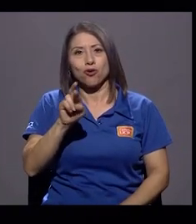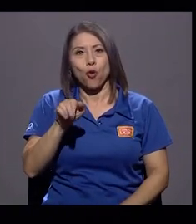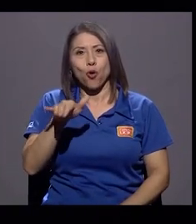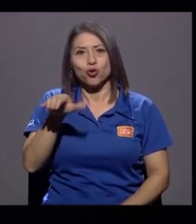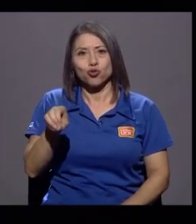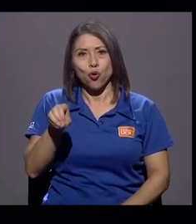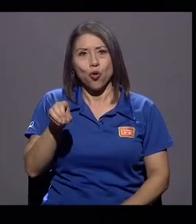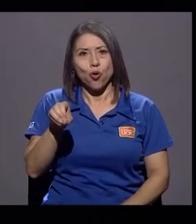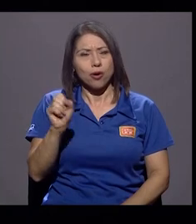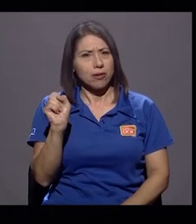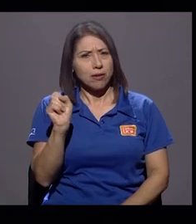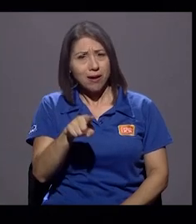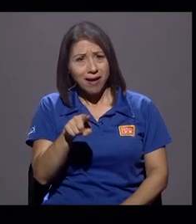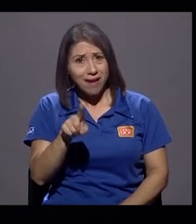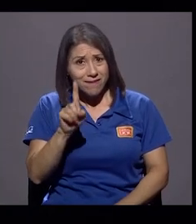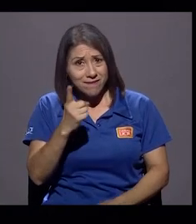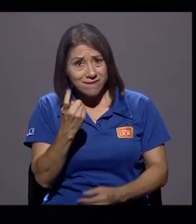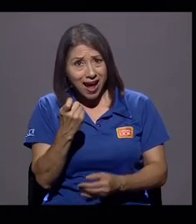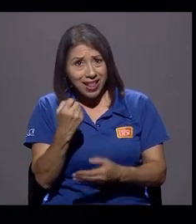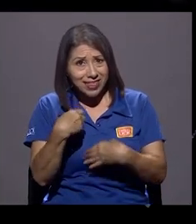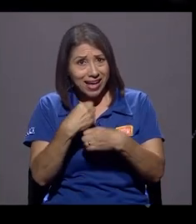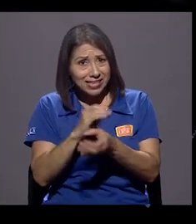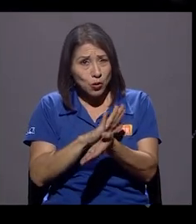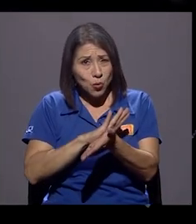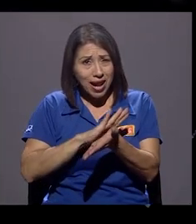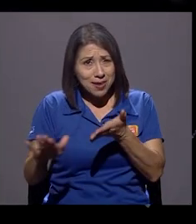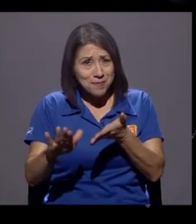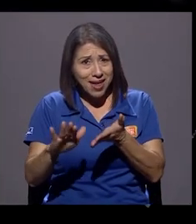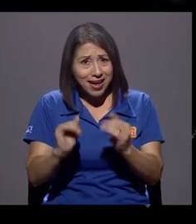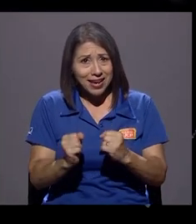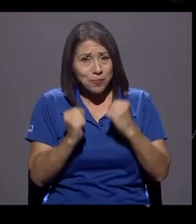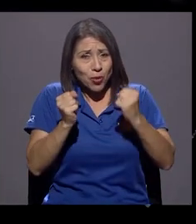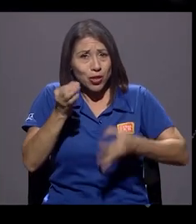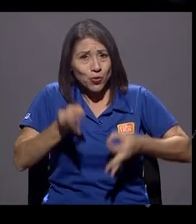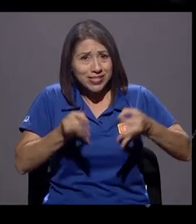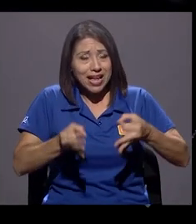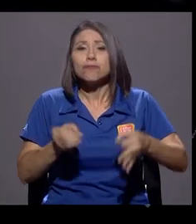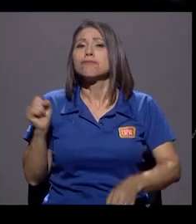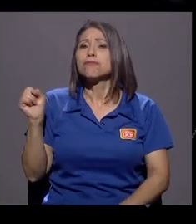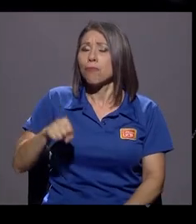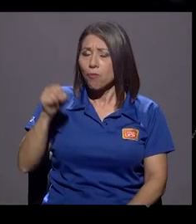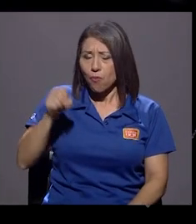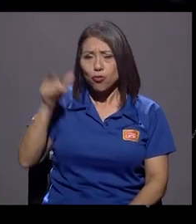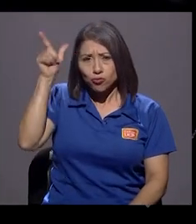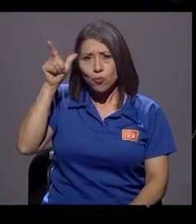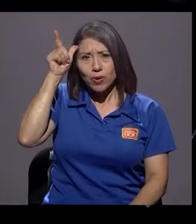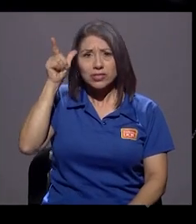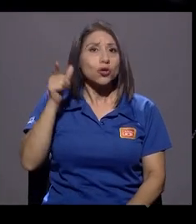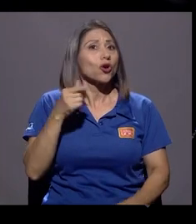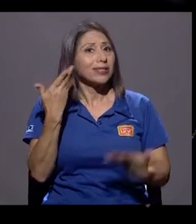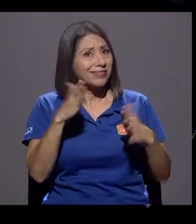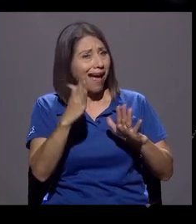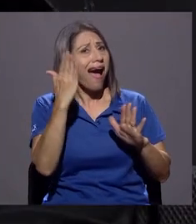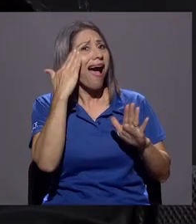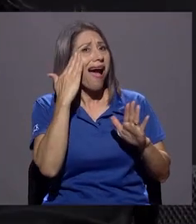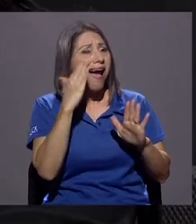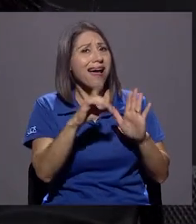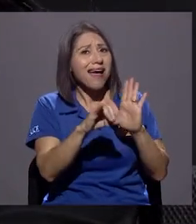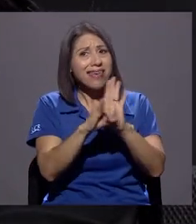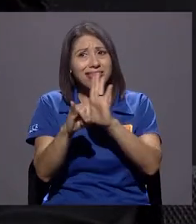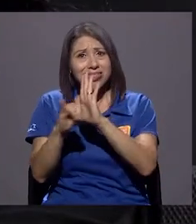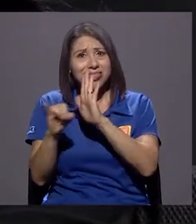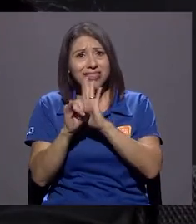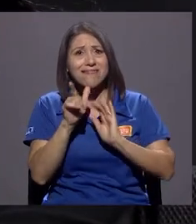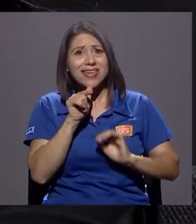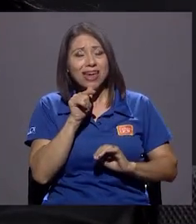¿falta verdaderamente hacer una limpieza en el Poder Judicial hoy por hoy? Por supuesto, por supuesto, desde quienes hicieron esto. ¿Están identificados? Por supuesto que